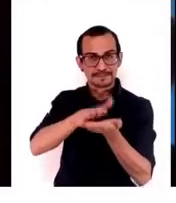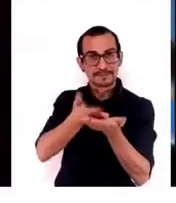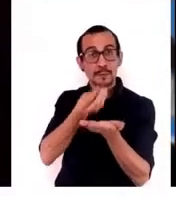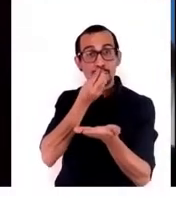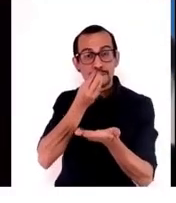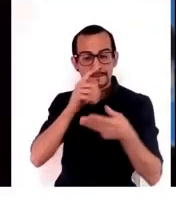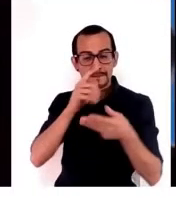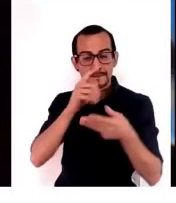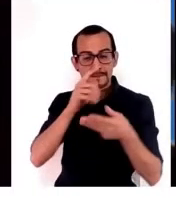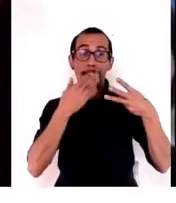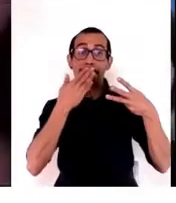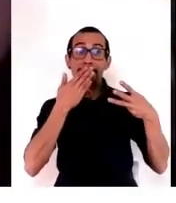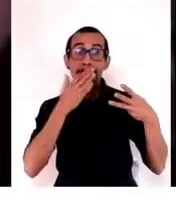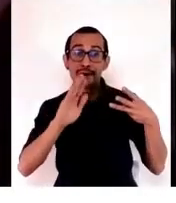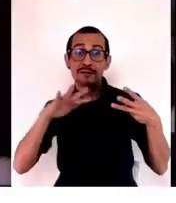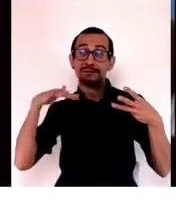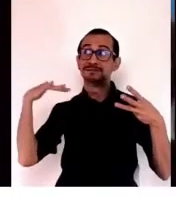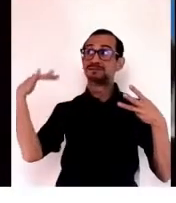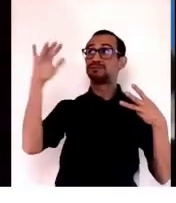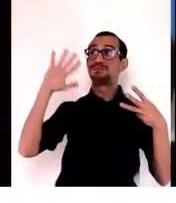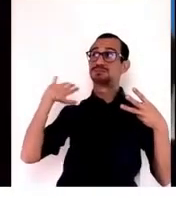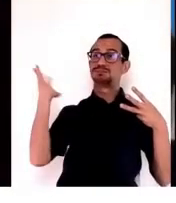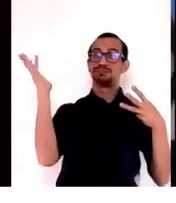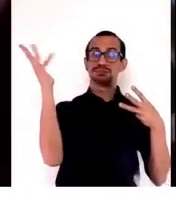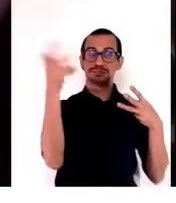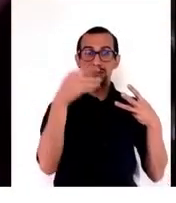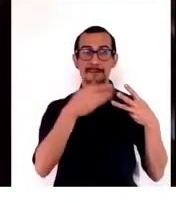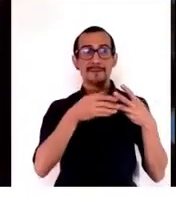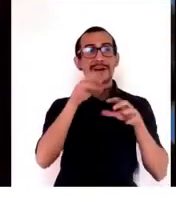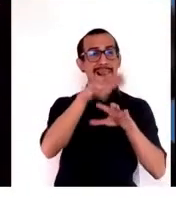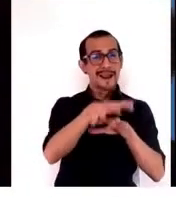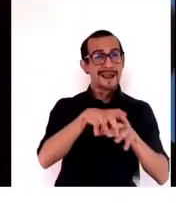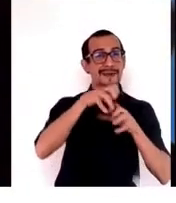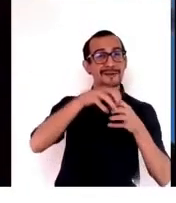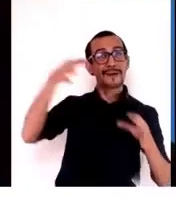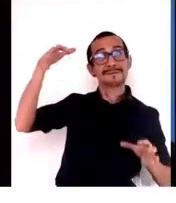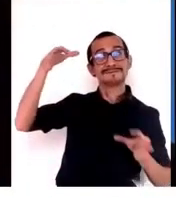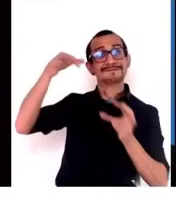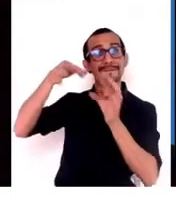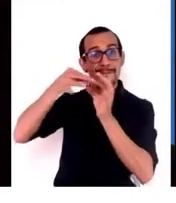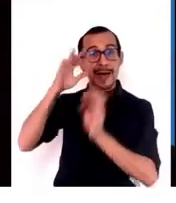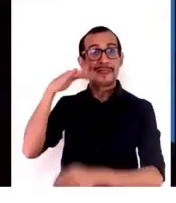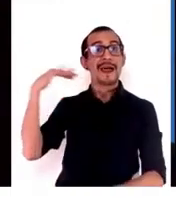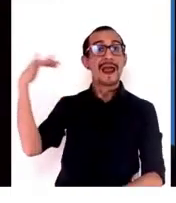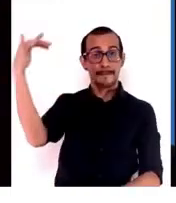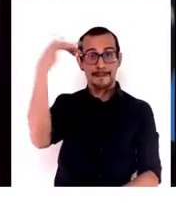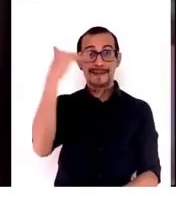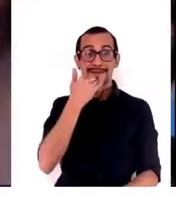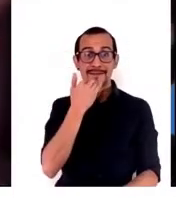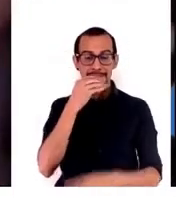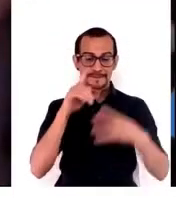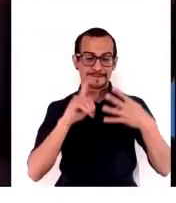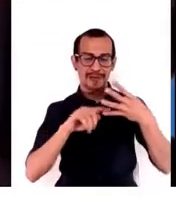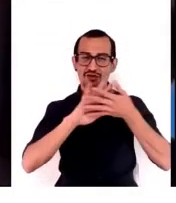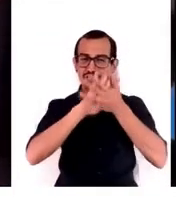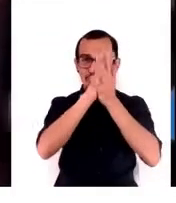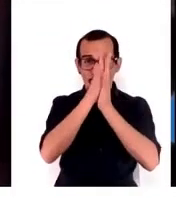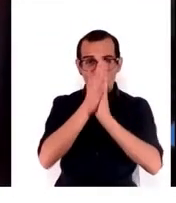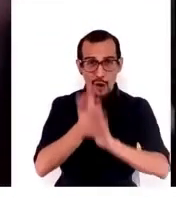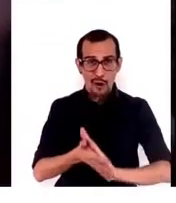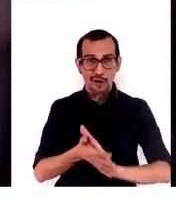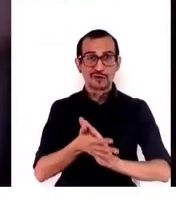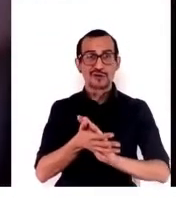tercero para mejor ambiente, porque la agricultura hace parte del ambiente, y todos esos